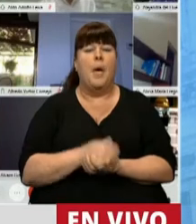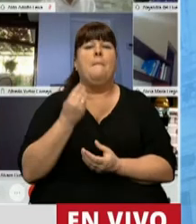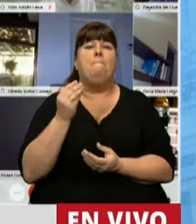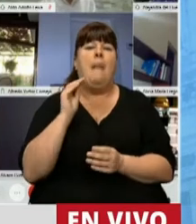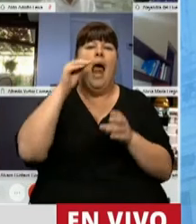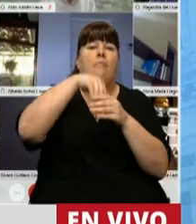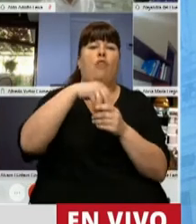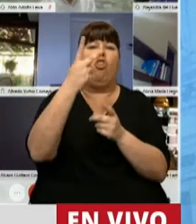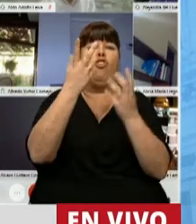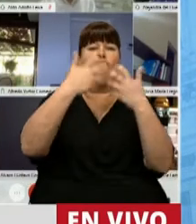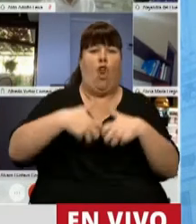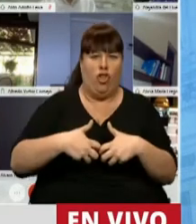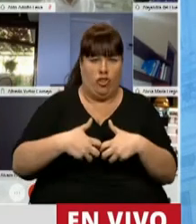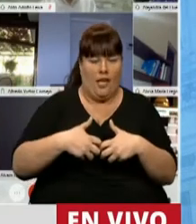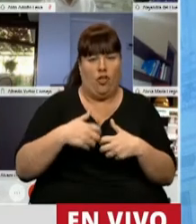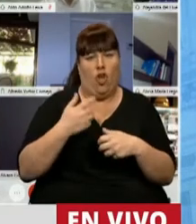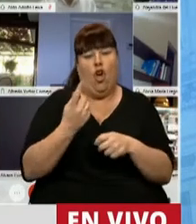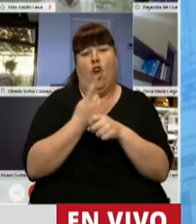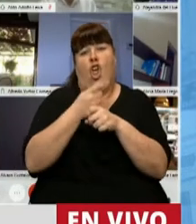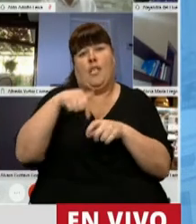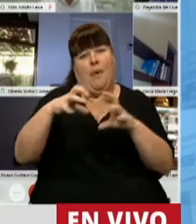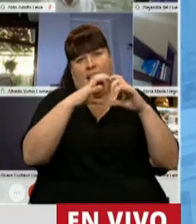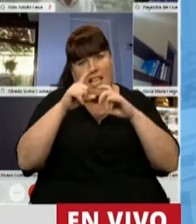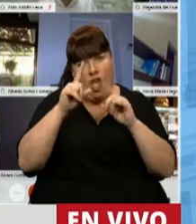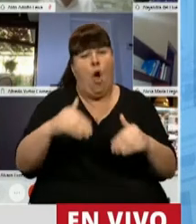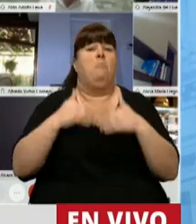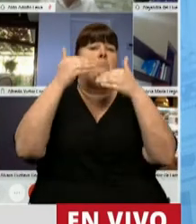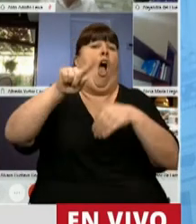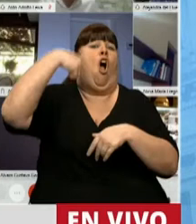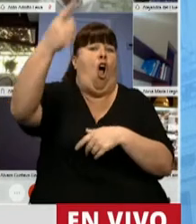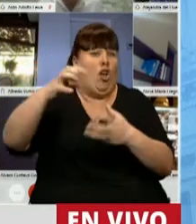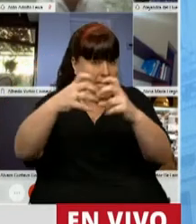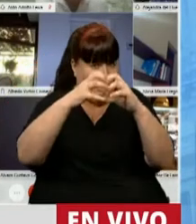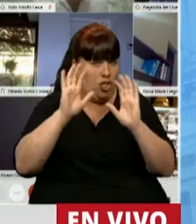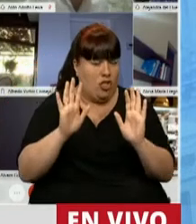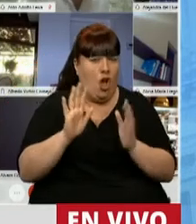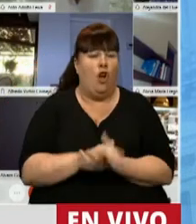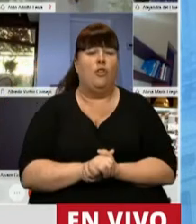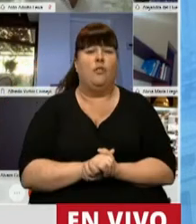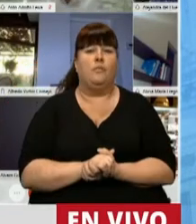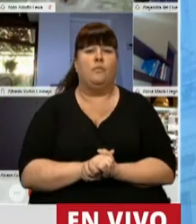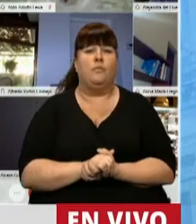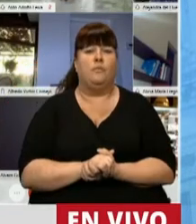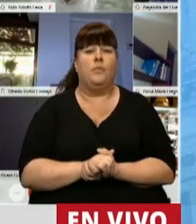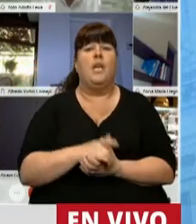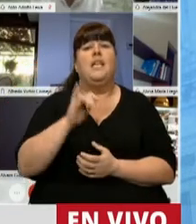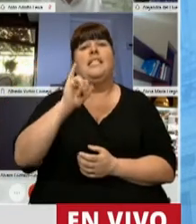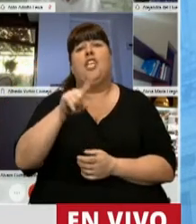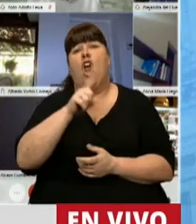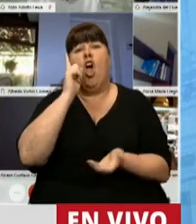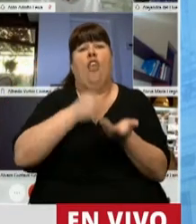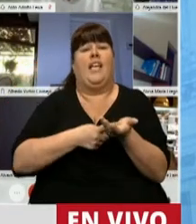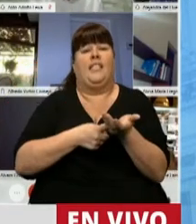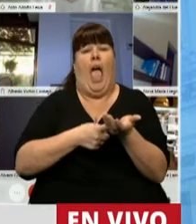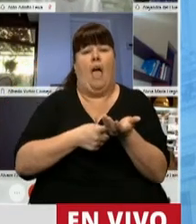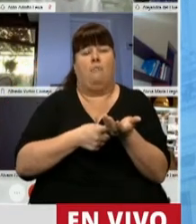incorporar dos proyectos. Bueno, no lo podemos hacer para esta sesión, lo hagamos para la próxima sesión con o sin dictamen